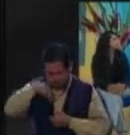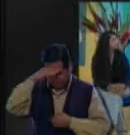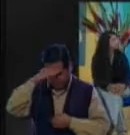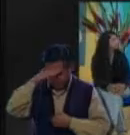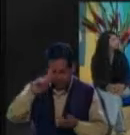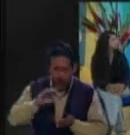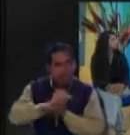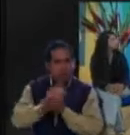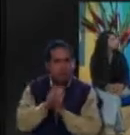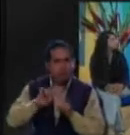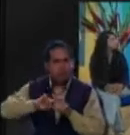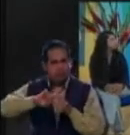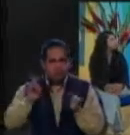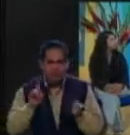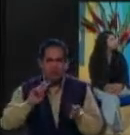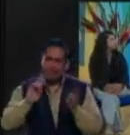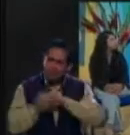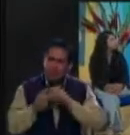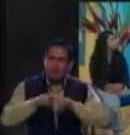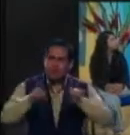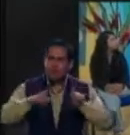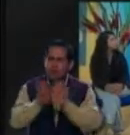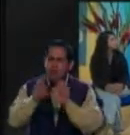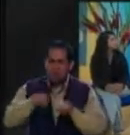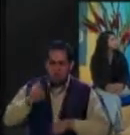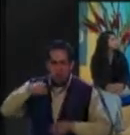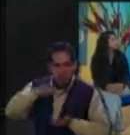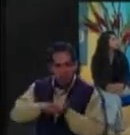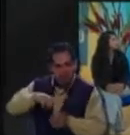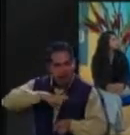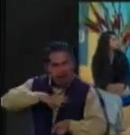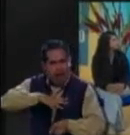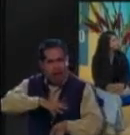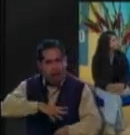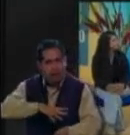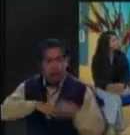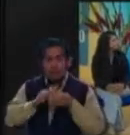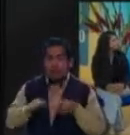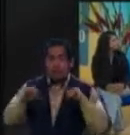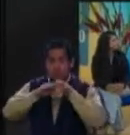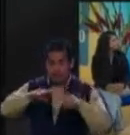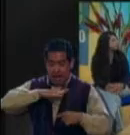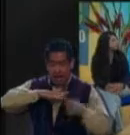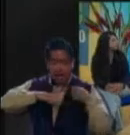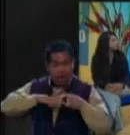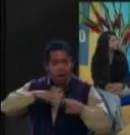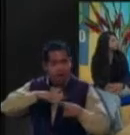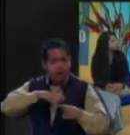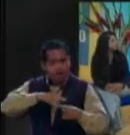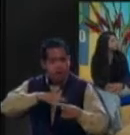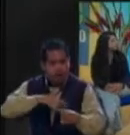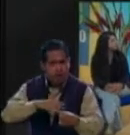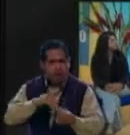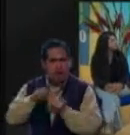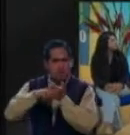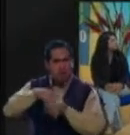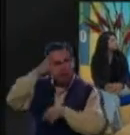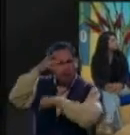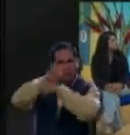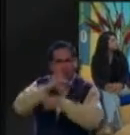a veces veo como lo que sí tengo, ¿no? Y creo que nos pasa mucho. Si aprendiéramos a ver lo que sí tenemos